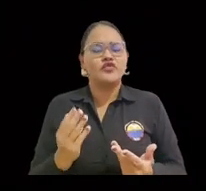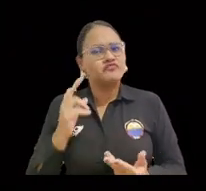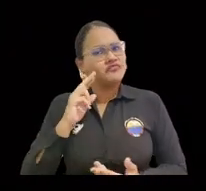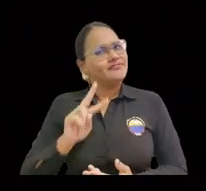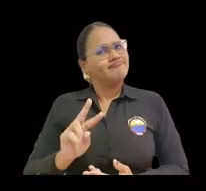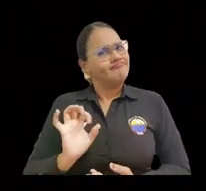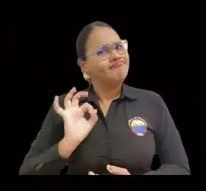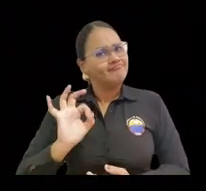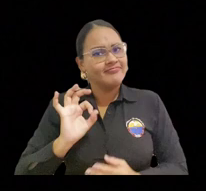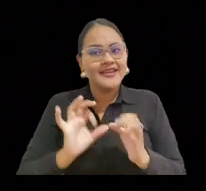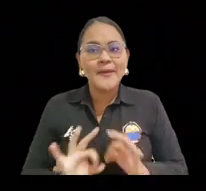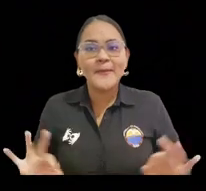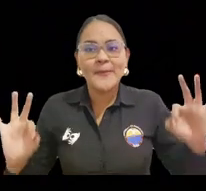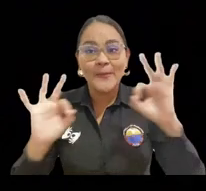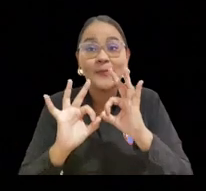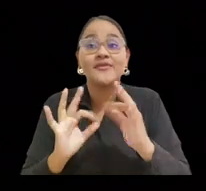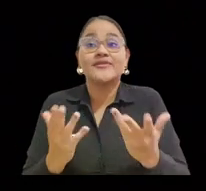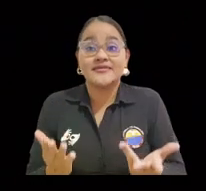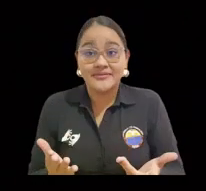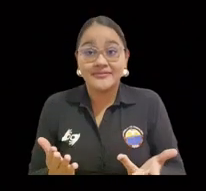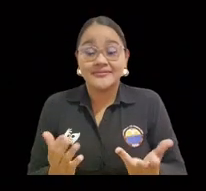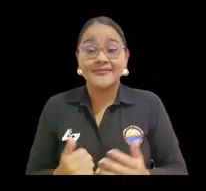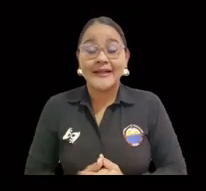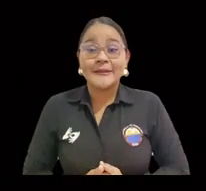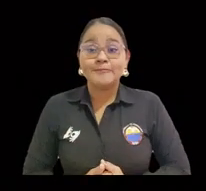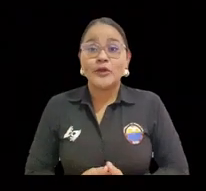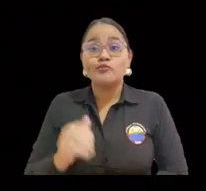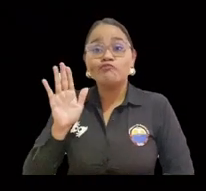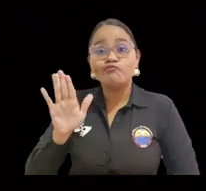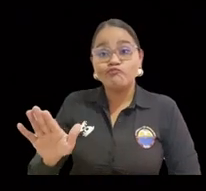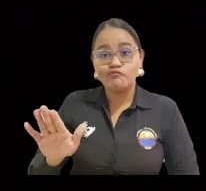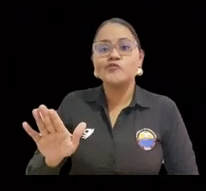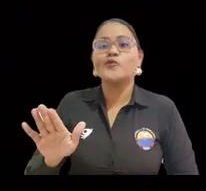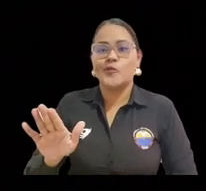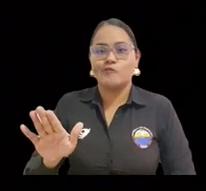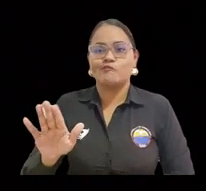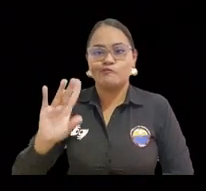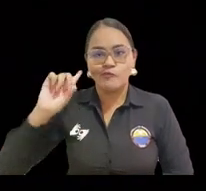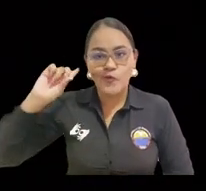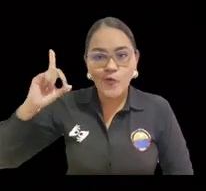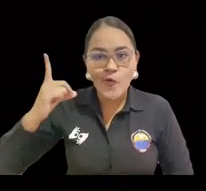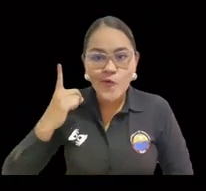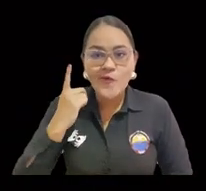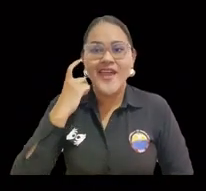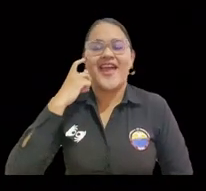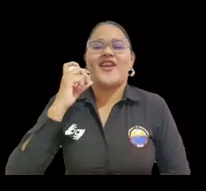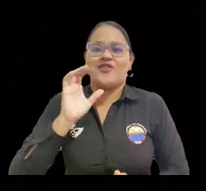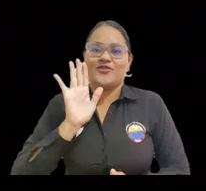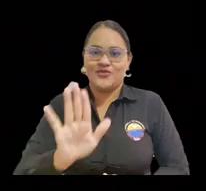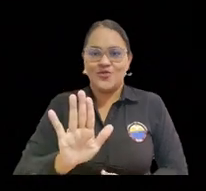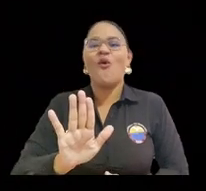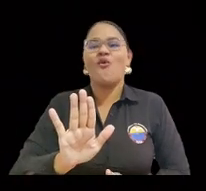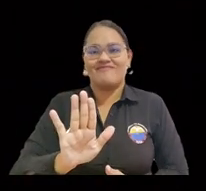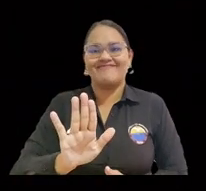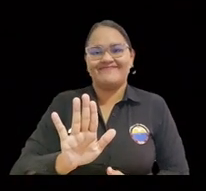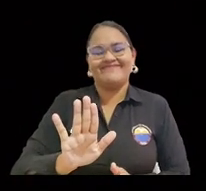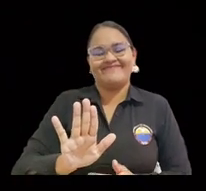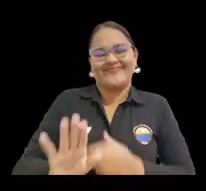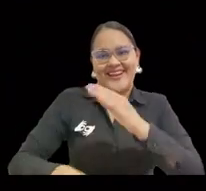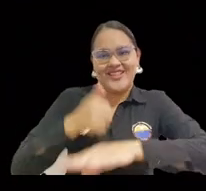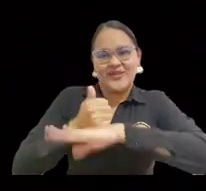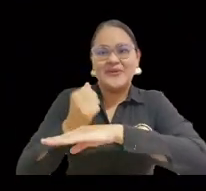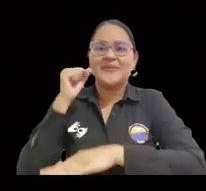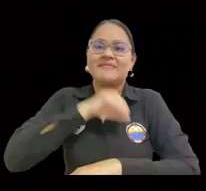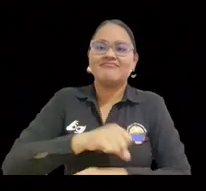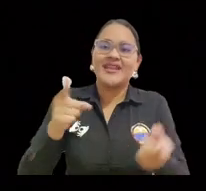de una ley importante y que en el tanto de gobierno, el doctor Pablo Heros, además de la libertad de desarrollo,